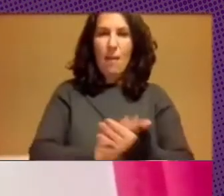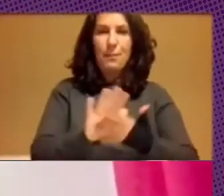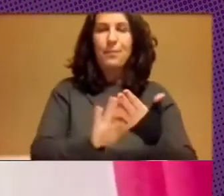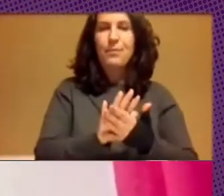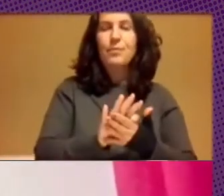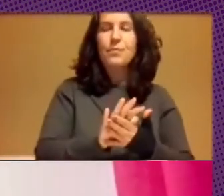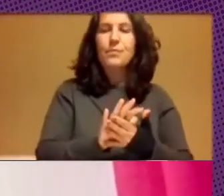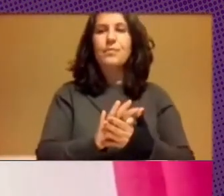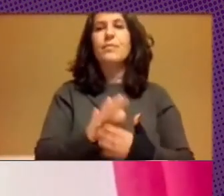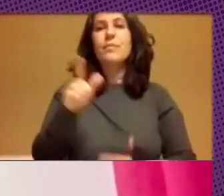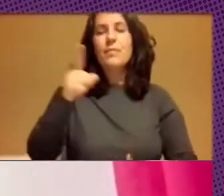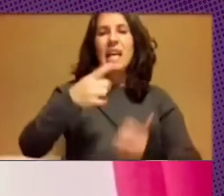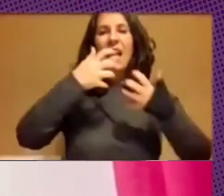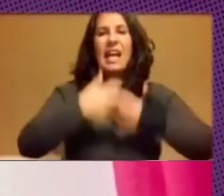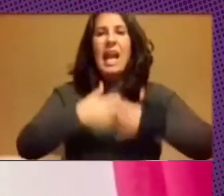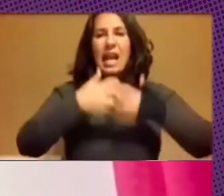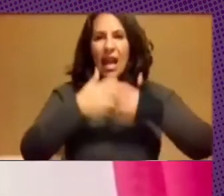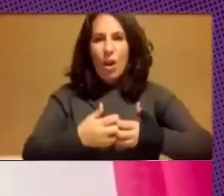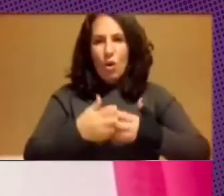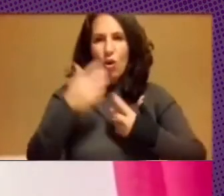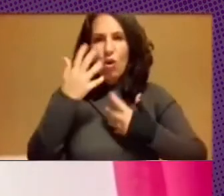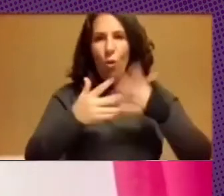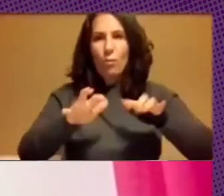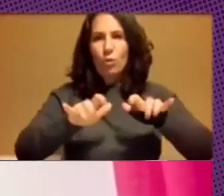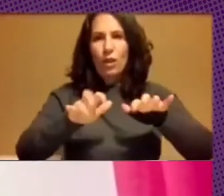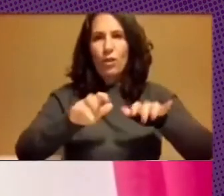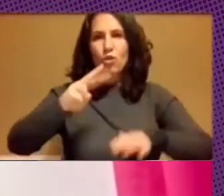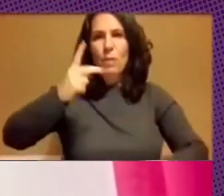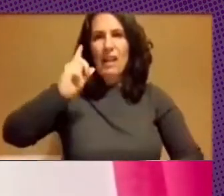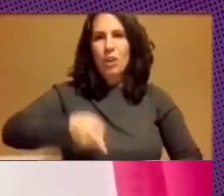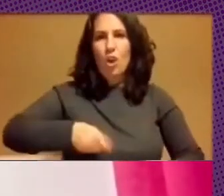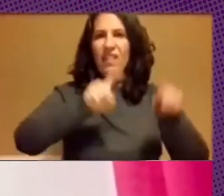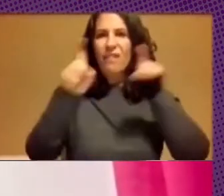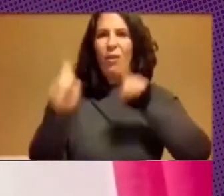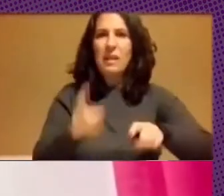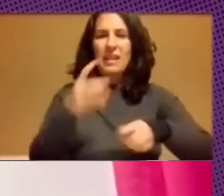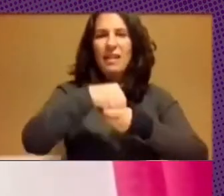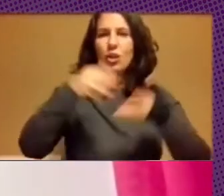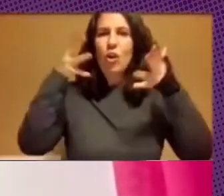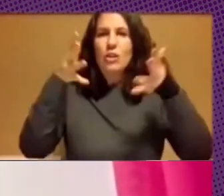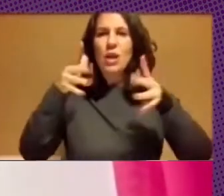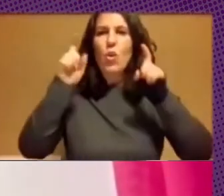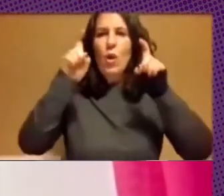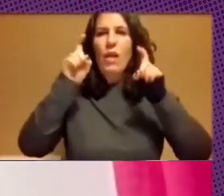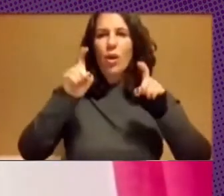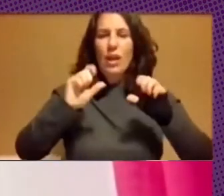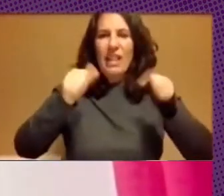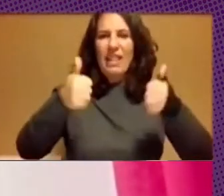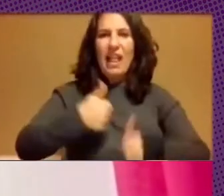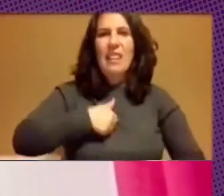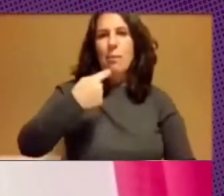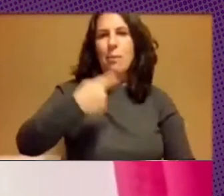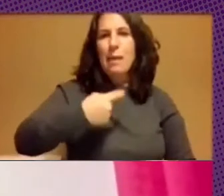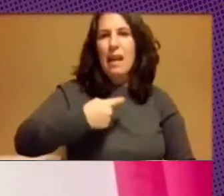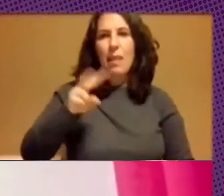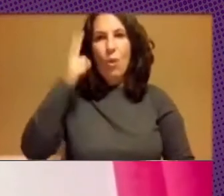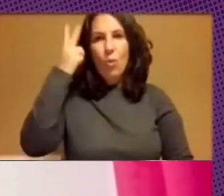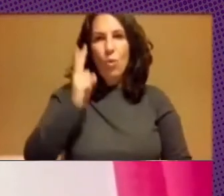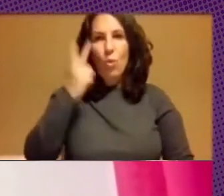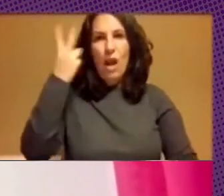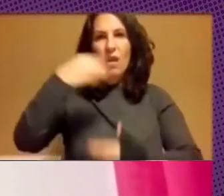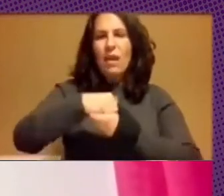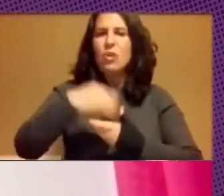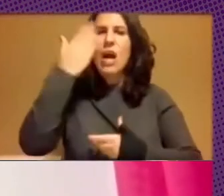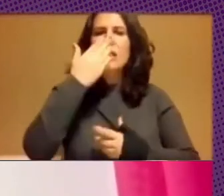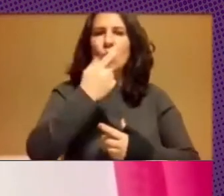Álvaro es ingeniero en computación, fue subdirector de informática del Consejo de Educación Inicial y Primaria del Uruguay, que comprende todas las escuelas